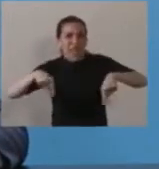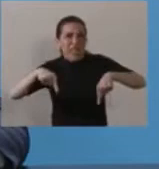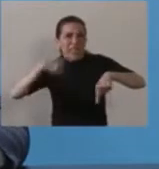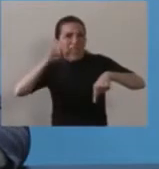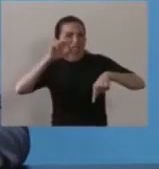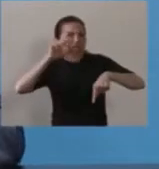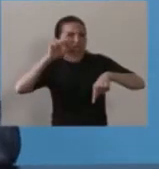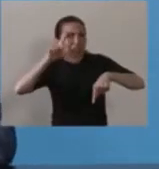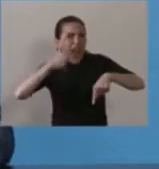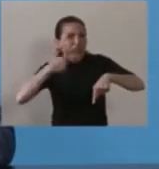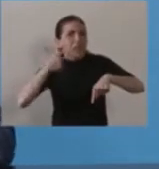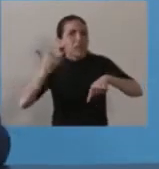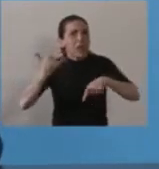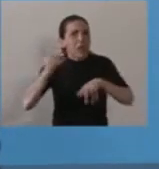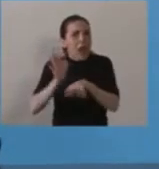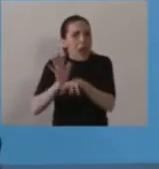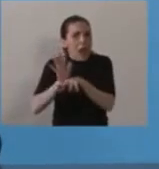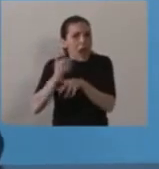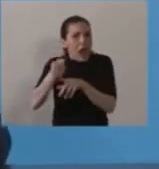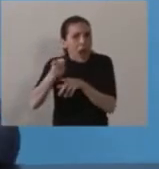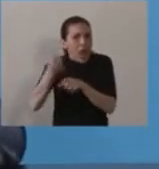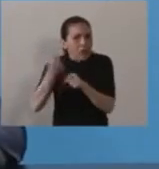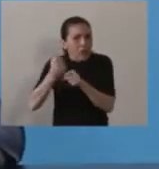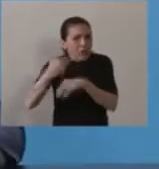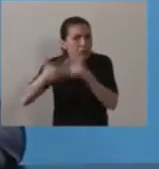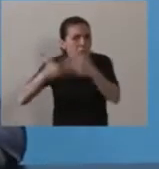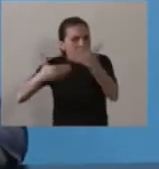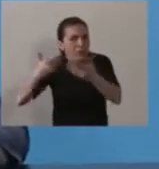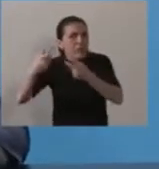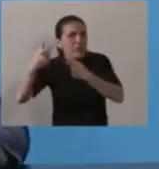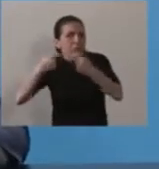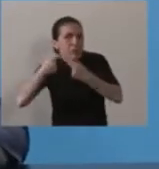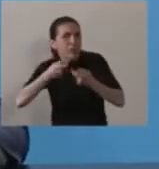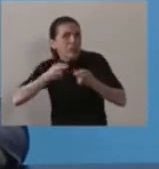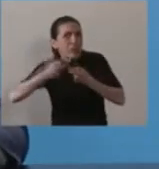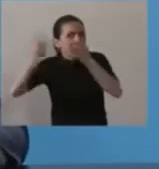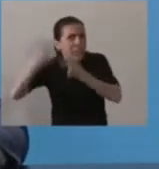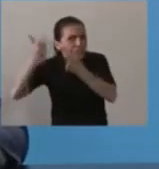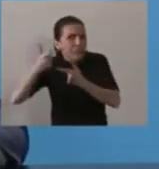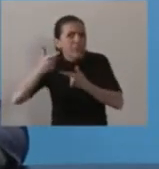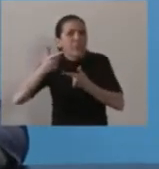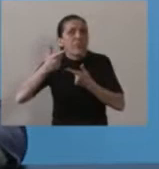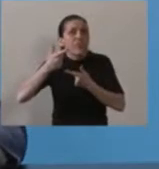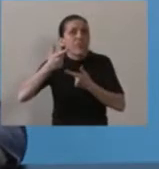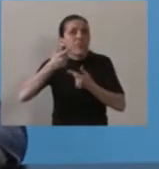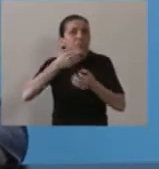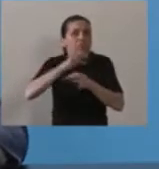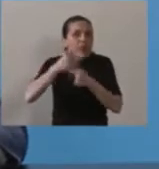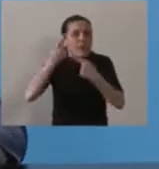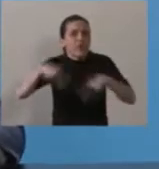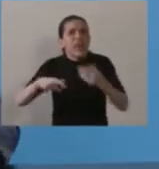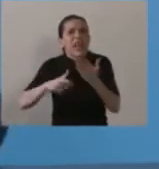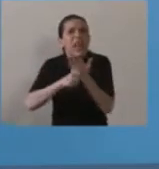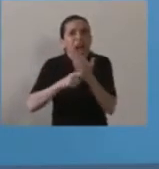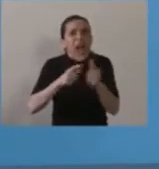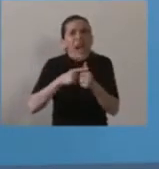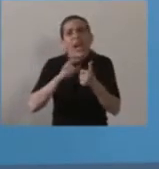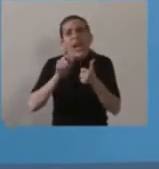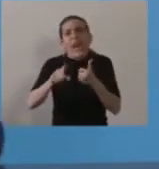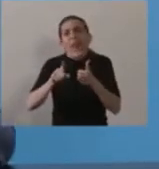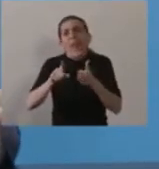y ha desarrollado negocios en el mercado de la carne, en el mercado alimenticio,